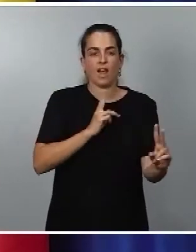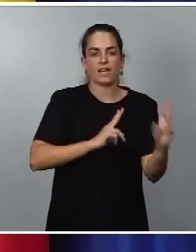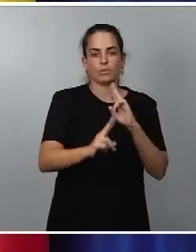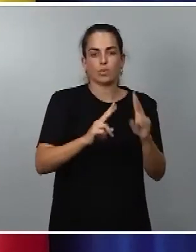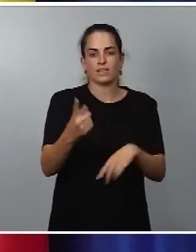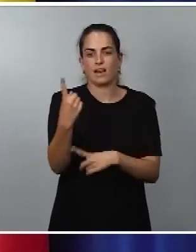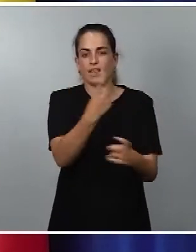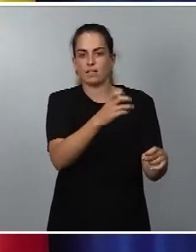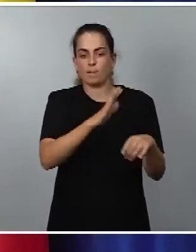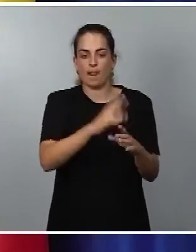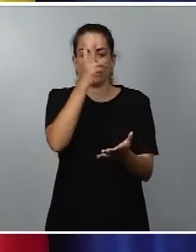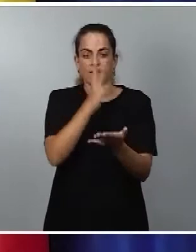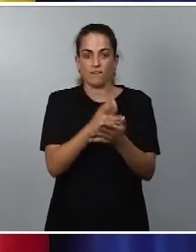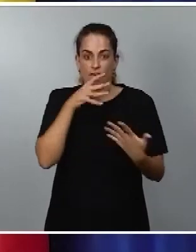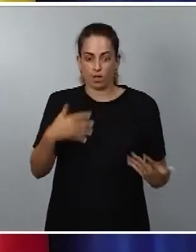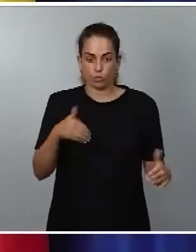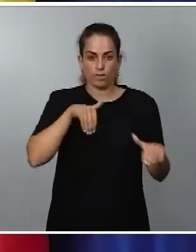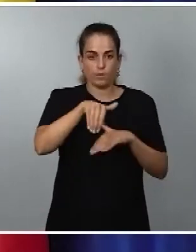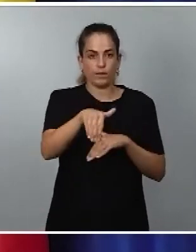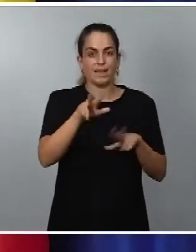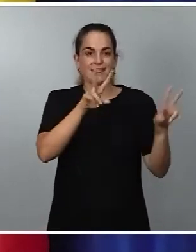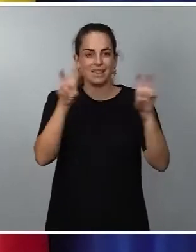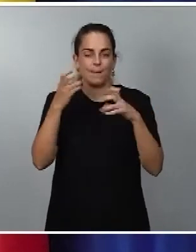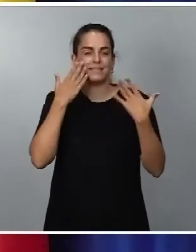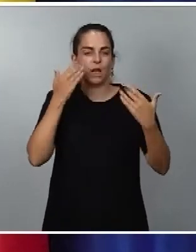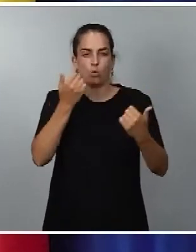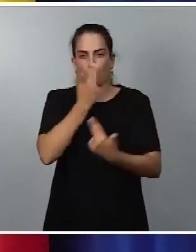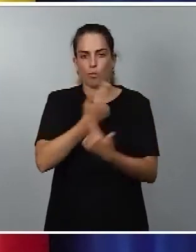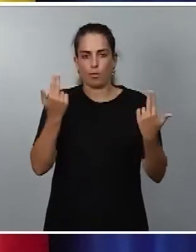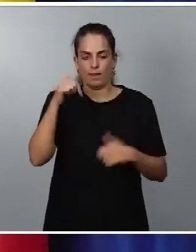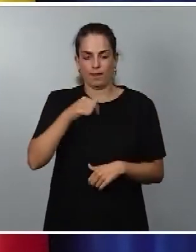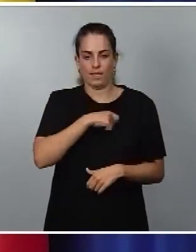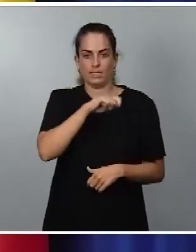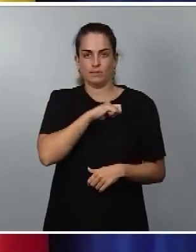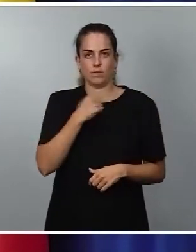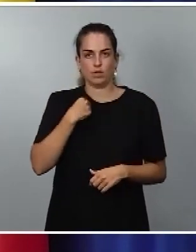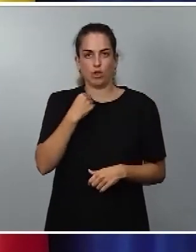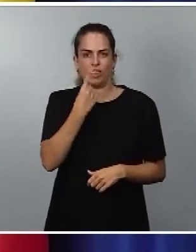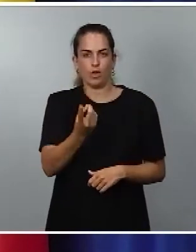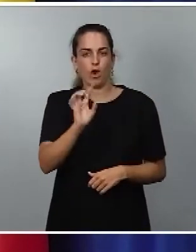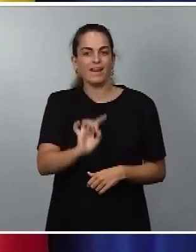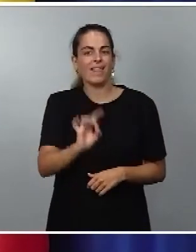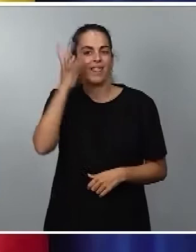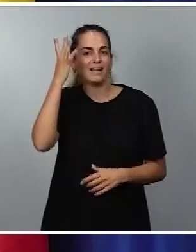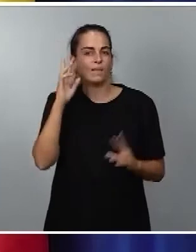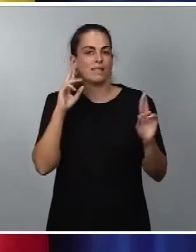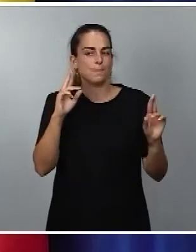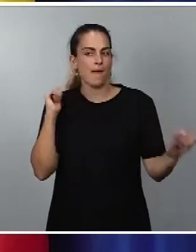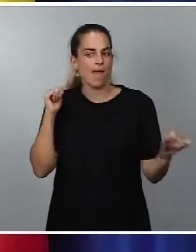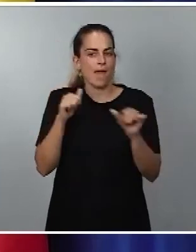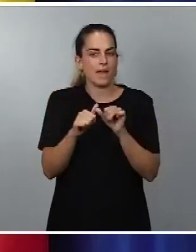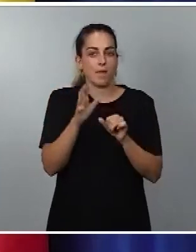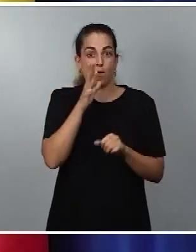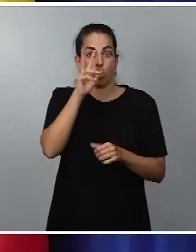futuros en materia de salud pública en España. Digo que es una iniciativa esperada, pues desde el año 2011,